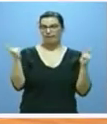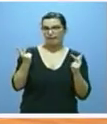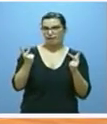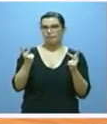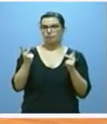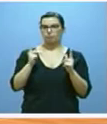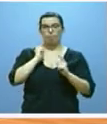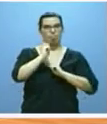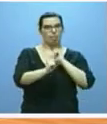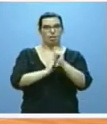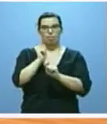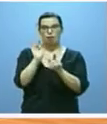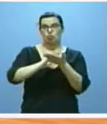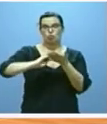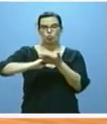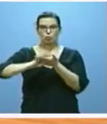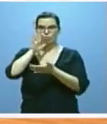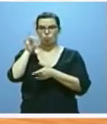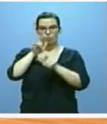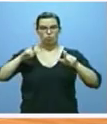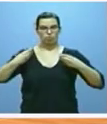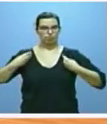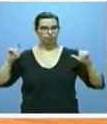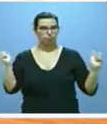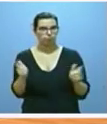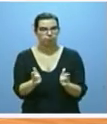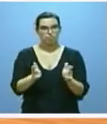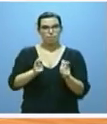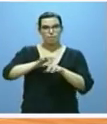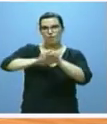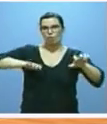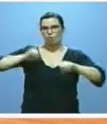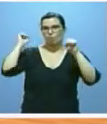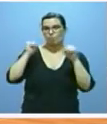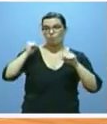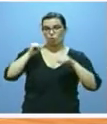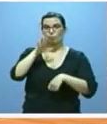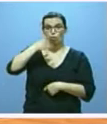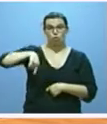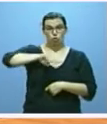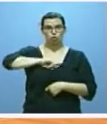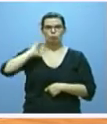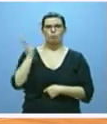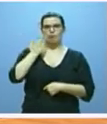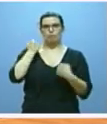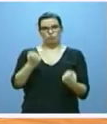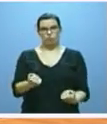cuestión de la despoblación y del envejecimiento, porque sufrimos esa problemática con especial intensidad.